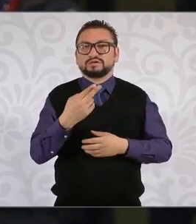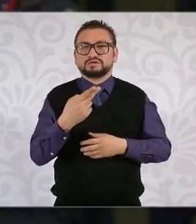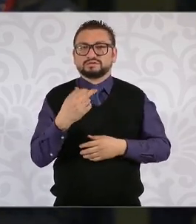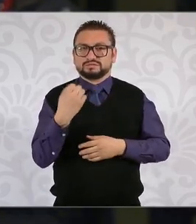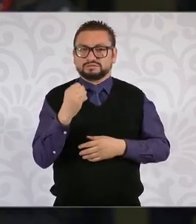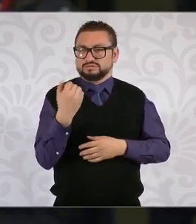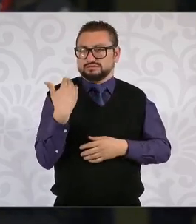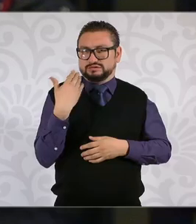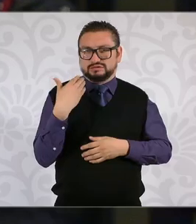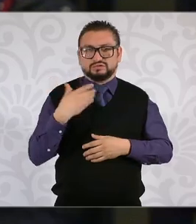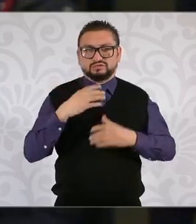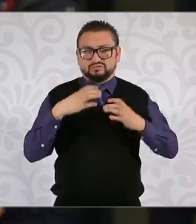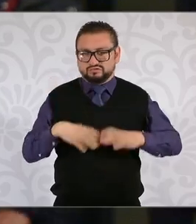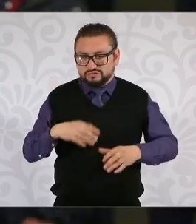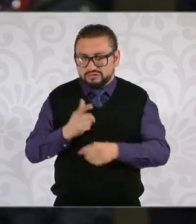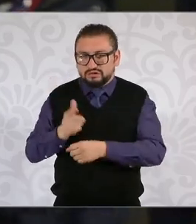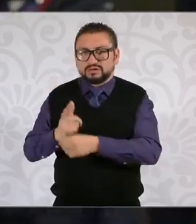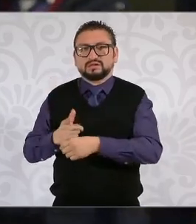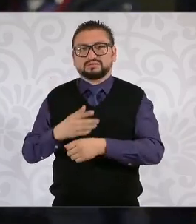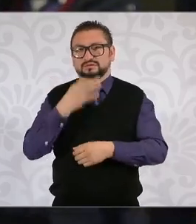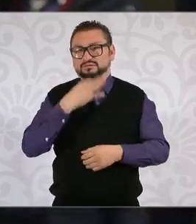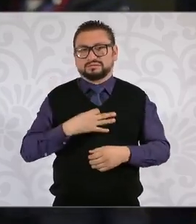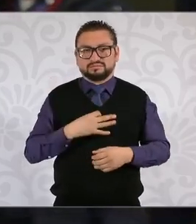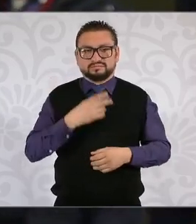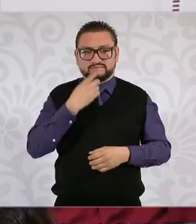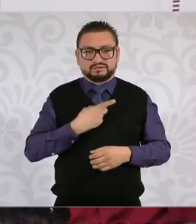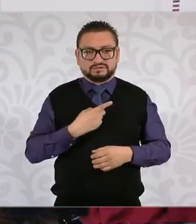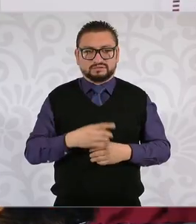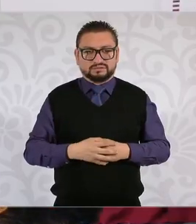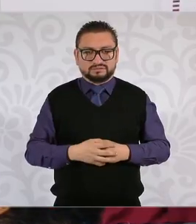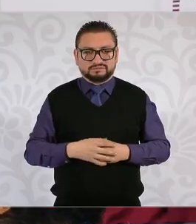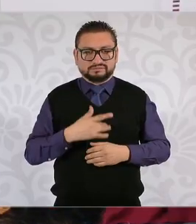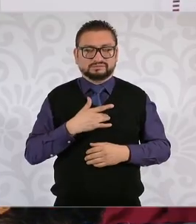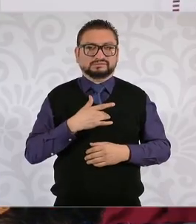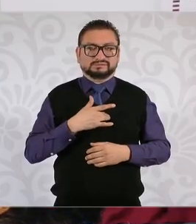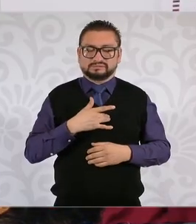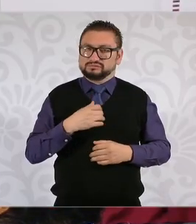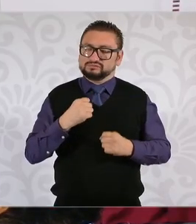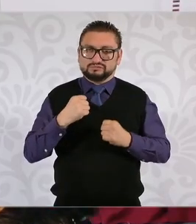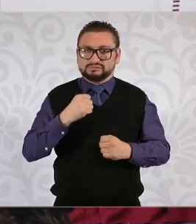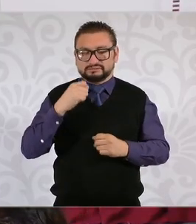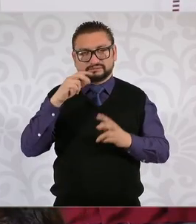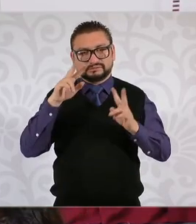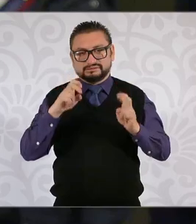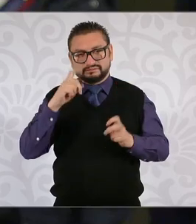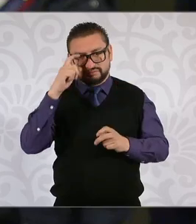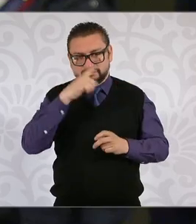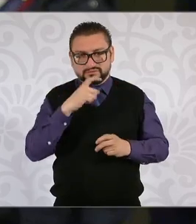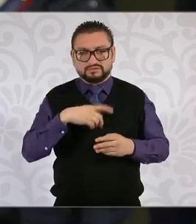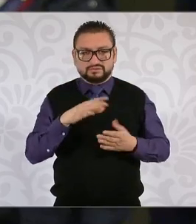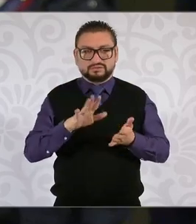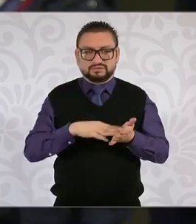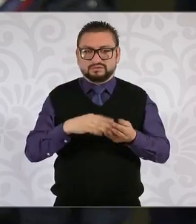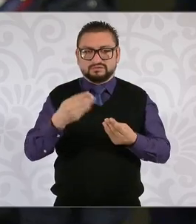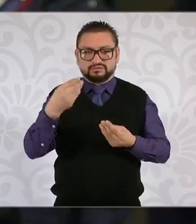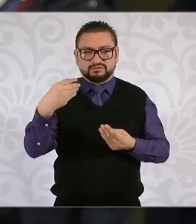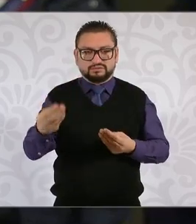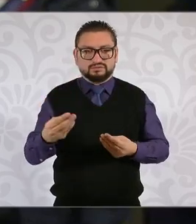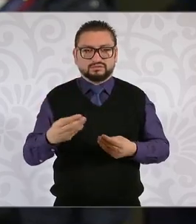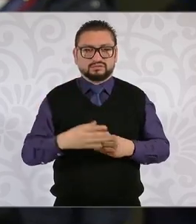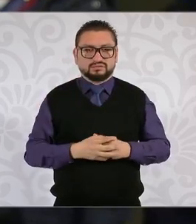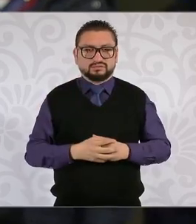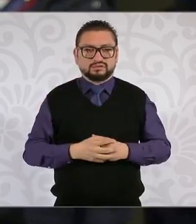pasado me pidieron incluso muy fuerte el asunto que le entregaron documento donde